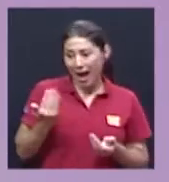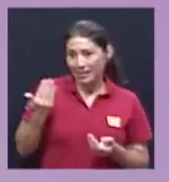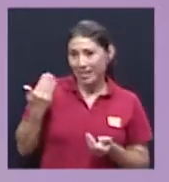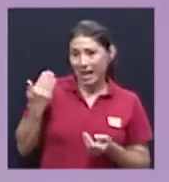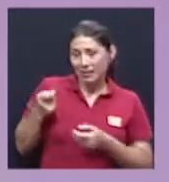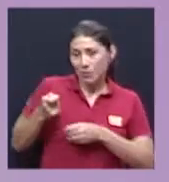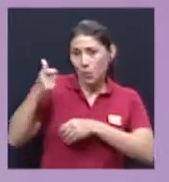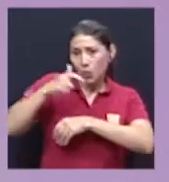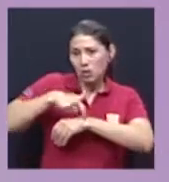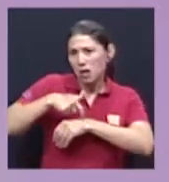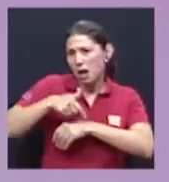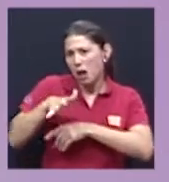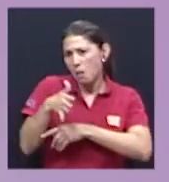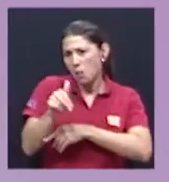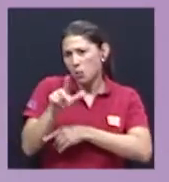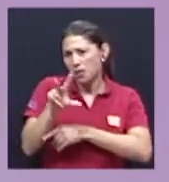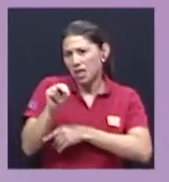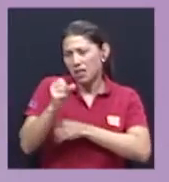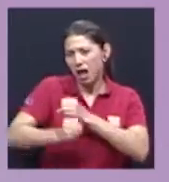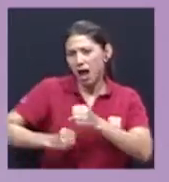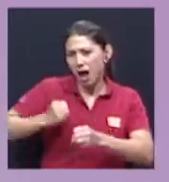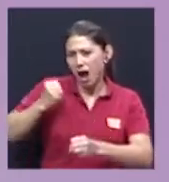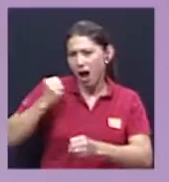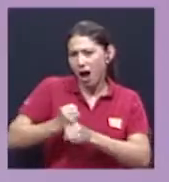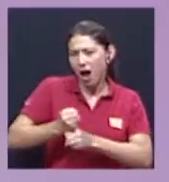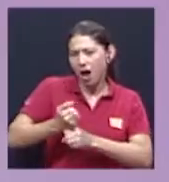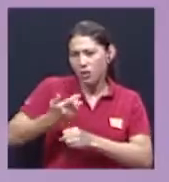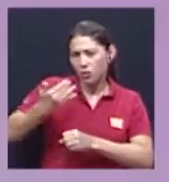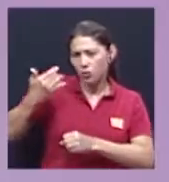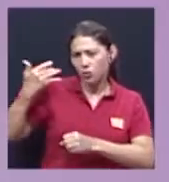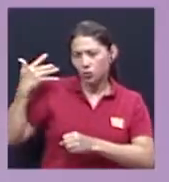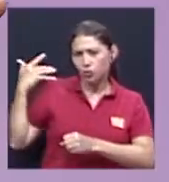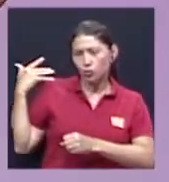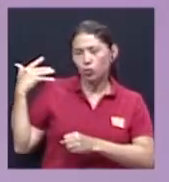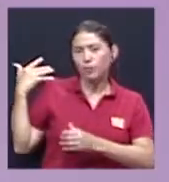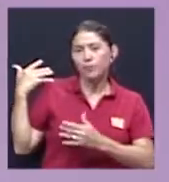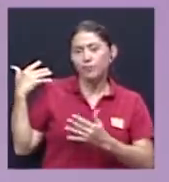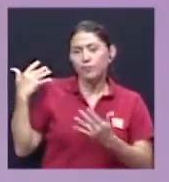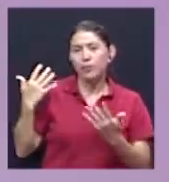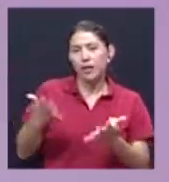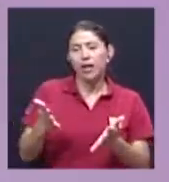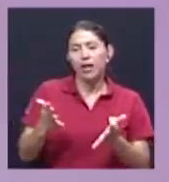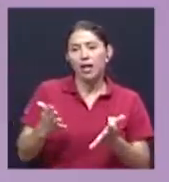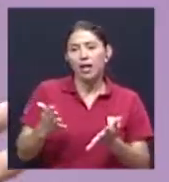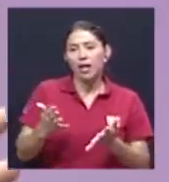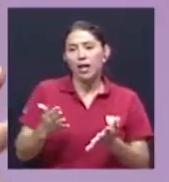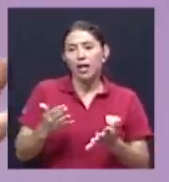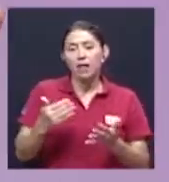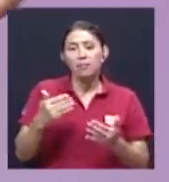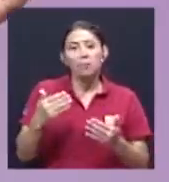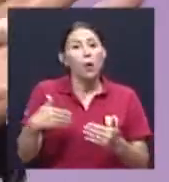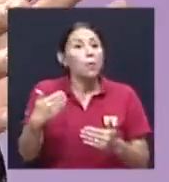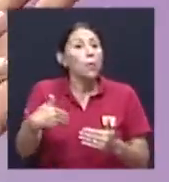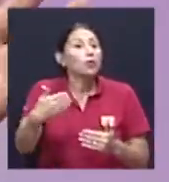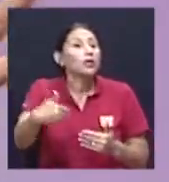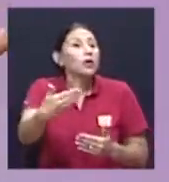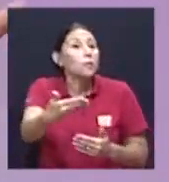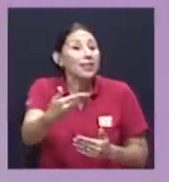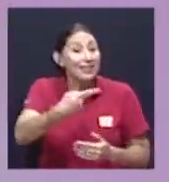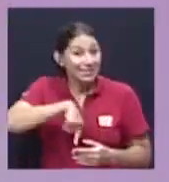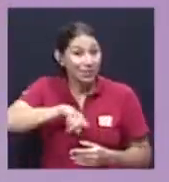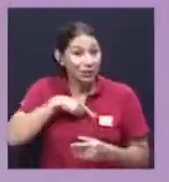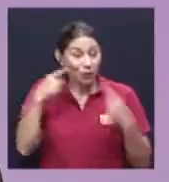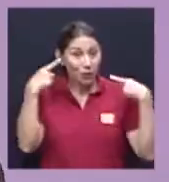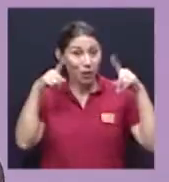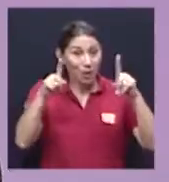digo, posiblemente 30 años para atrás, posiblemente, si lográramos hacer mapas, uno podría ver